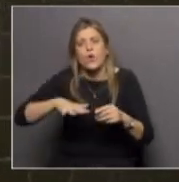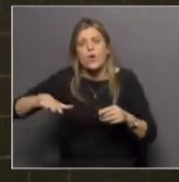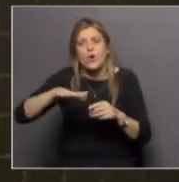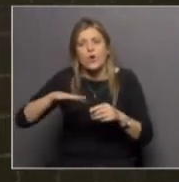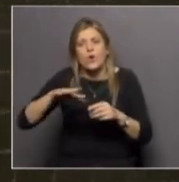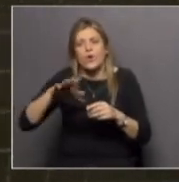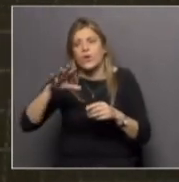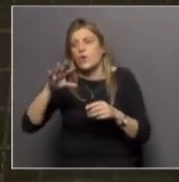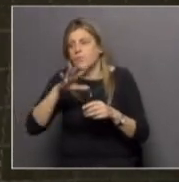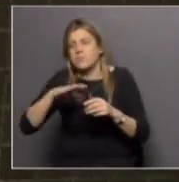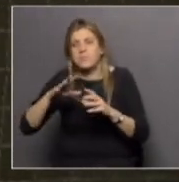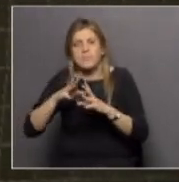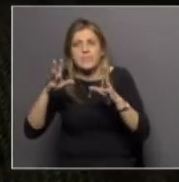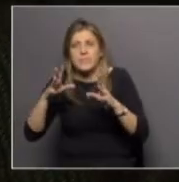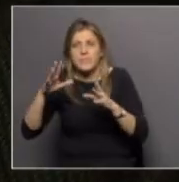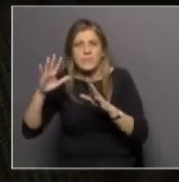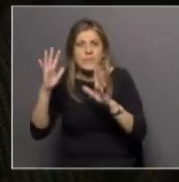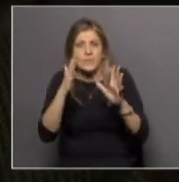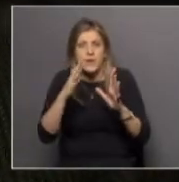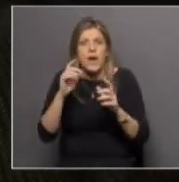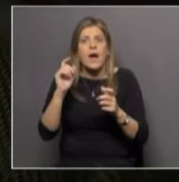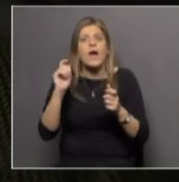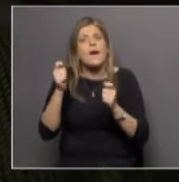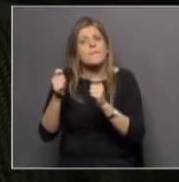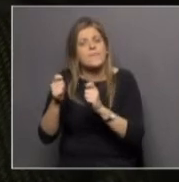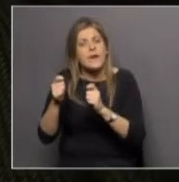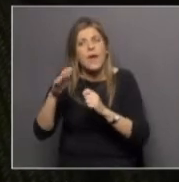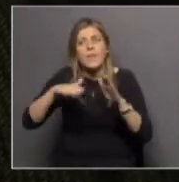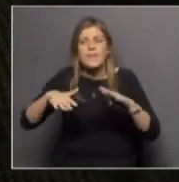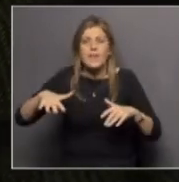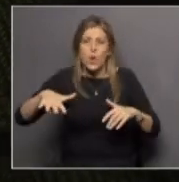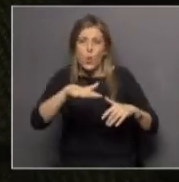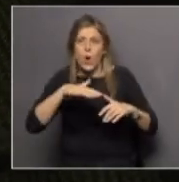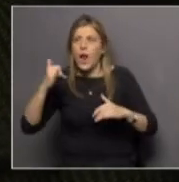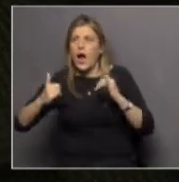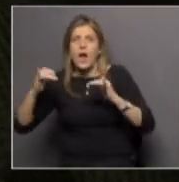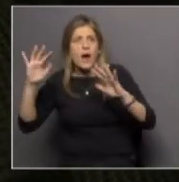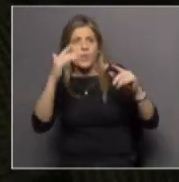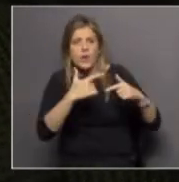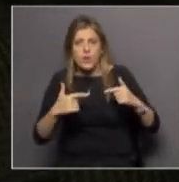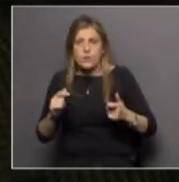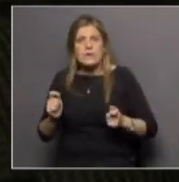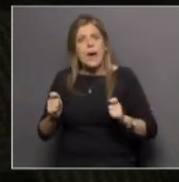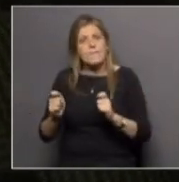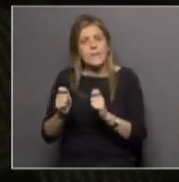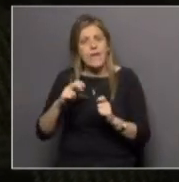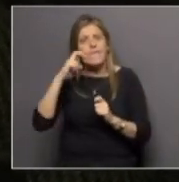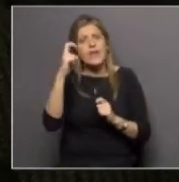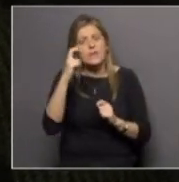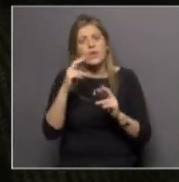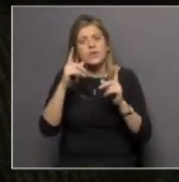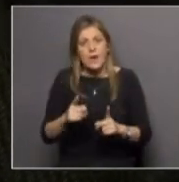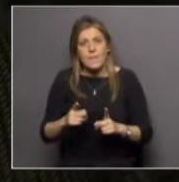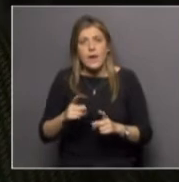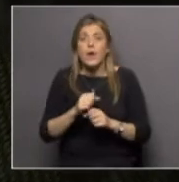de una cierta región modifica la velocidad del viento y así saber qué potencia podemos obtener si instalamos